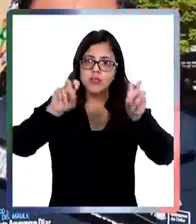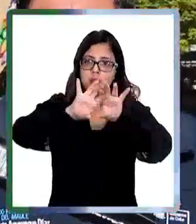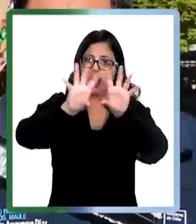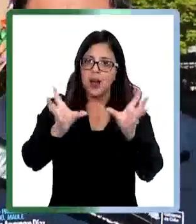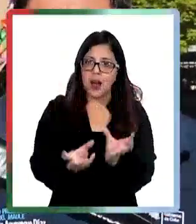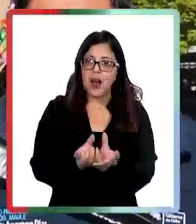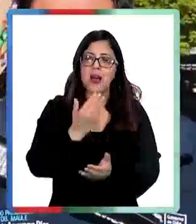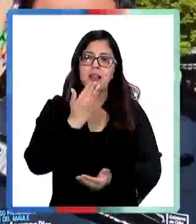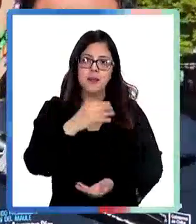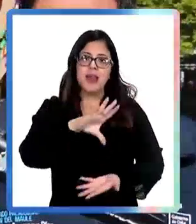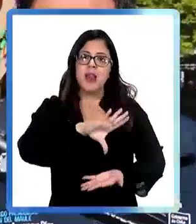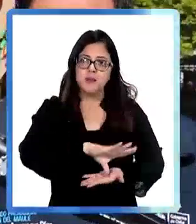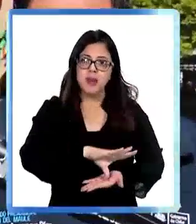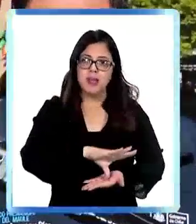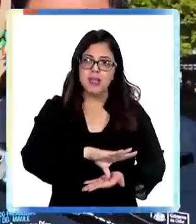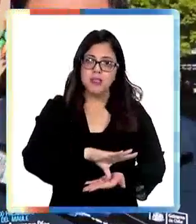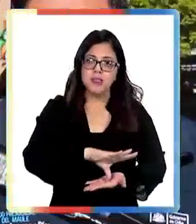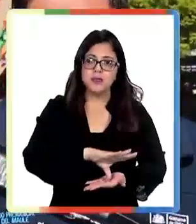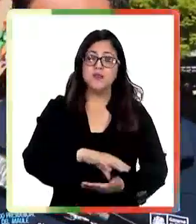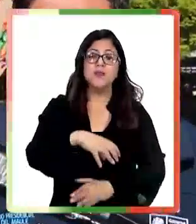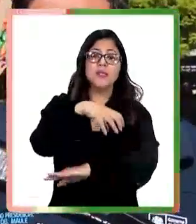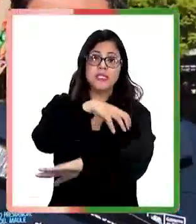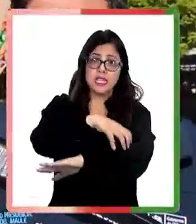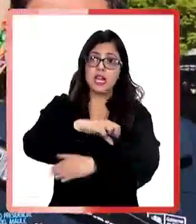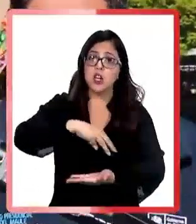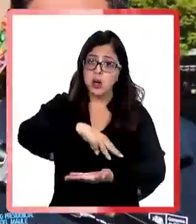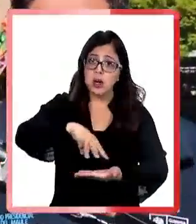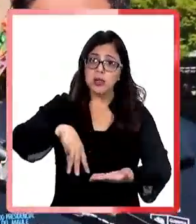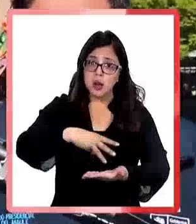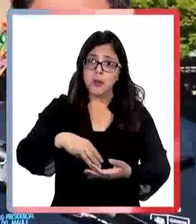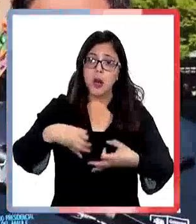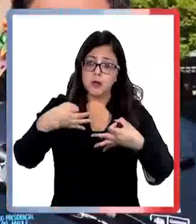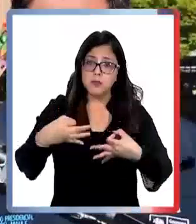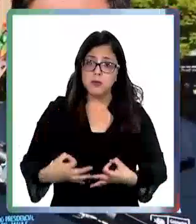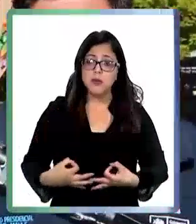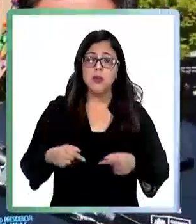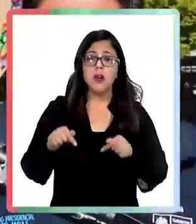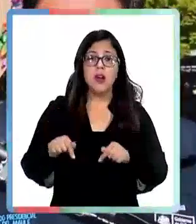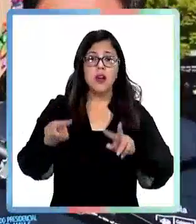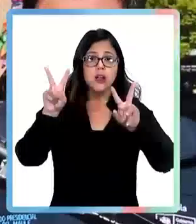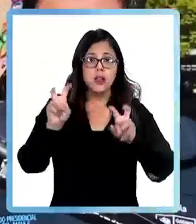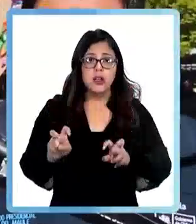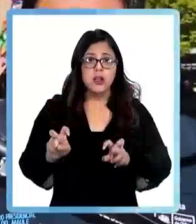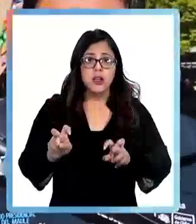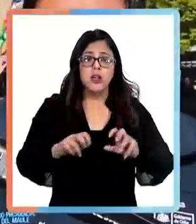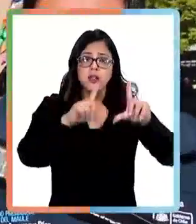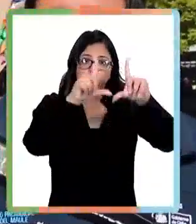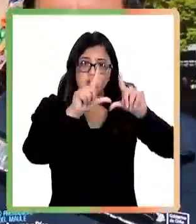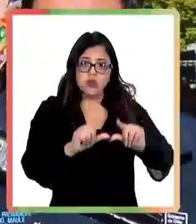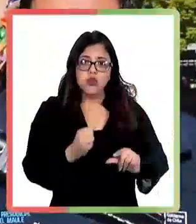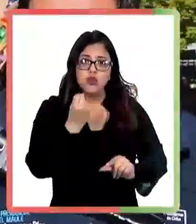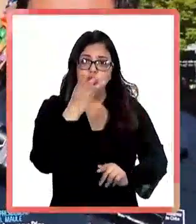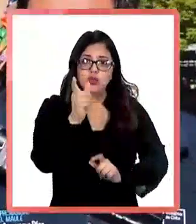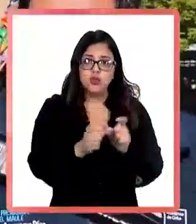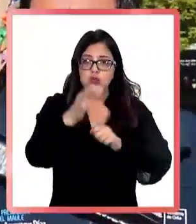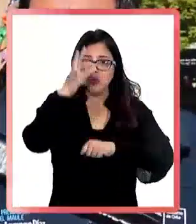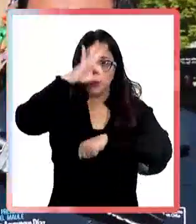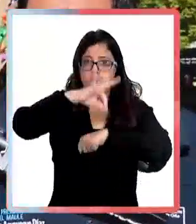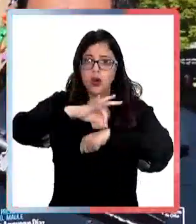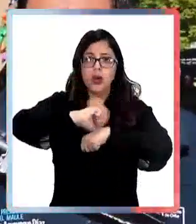mundial como nacional y en particular de la región del Maule, con un sistemático descenso en los contagios,